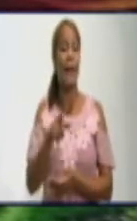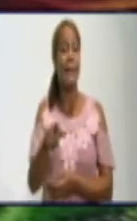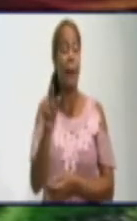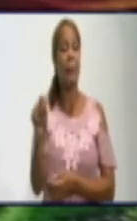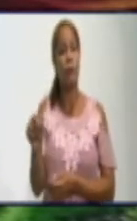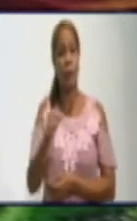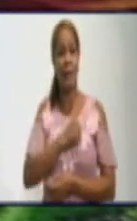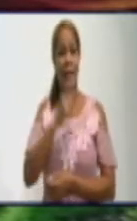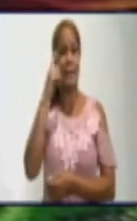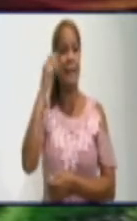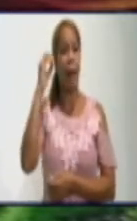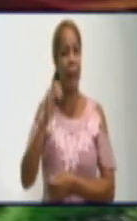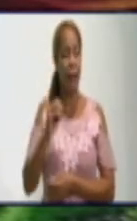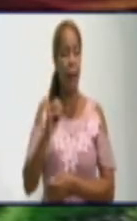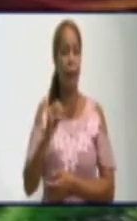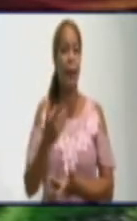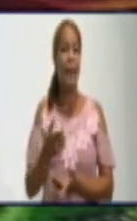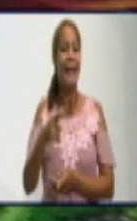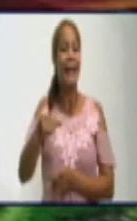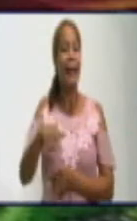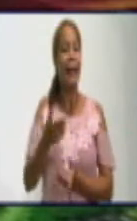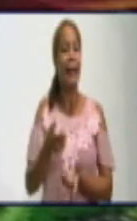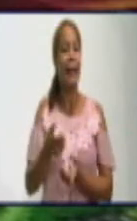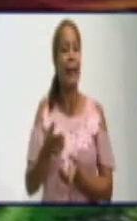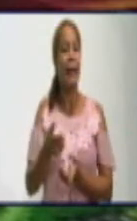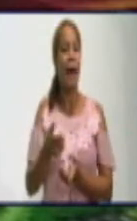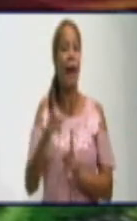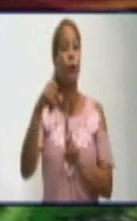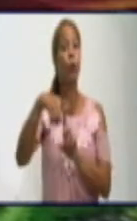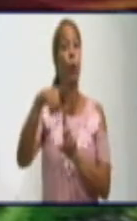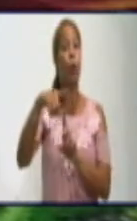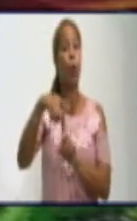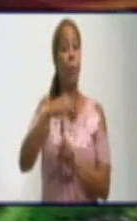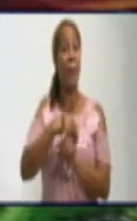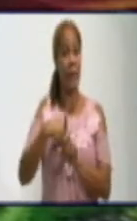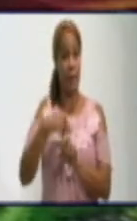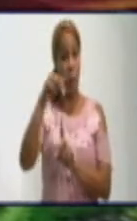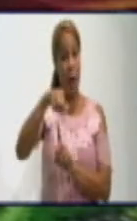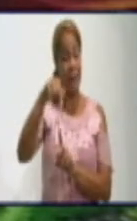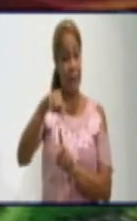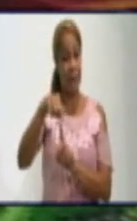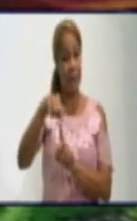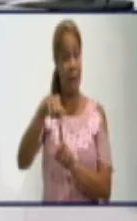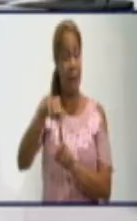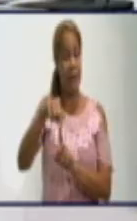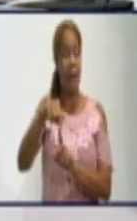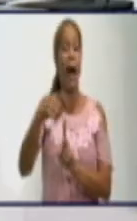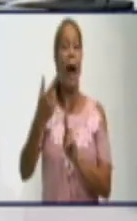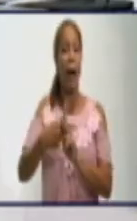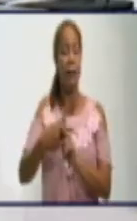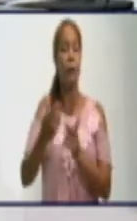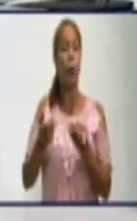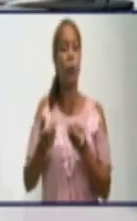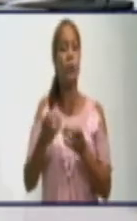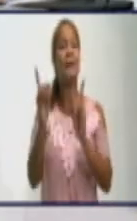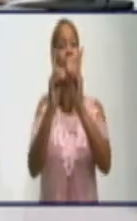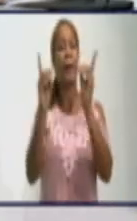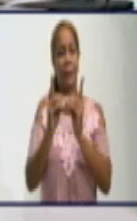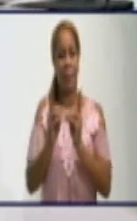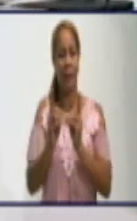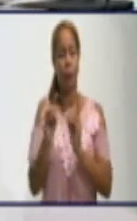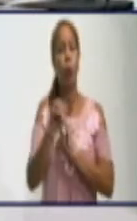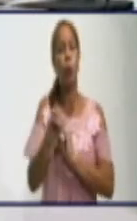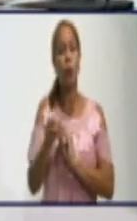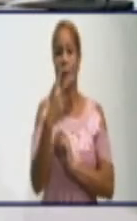¿Cómo se llega a esta consulta? ¿En qué instituciones de salud está habilitada esta consulta?